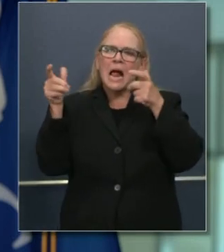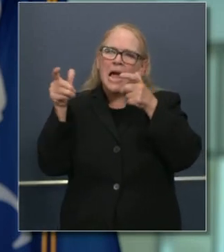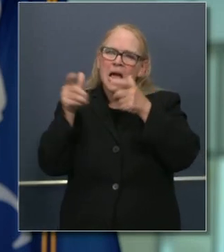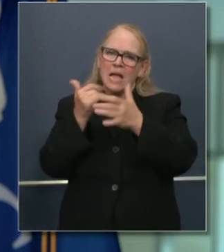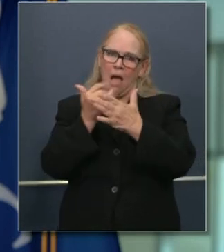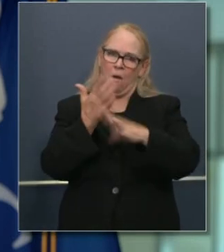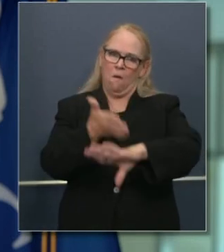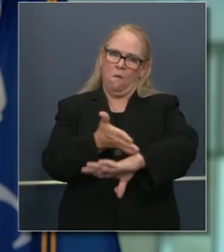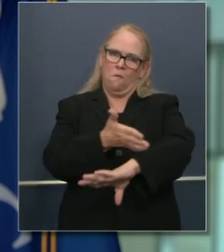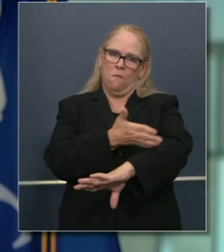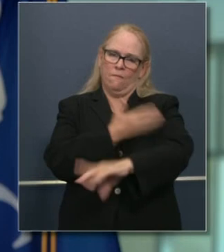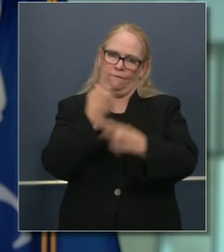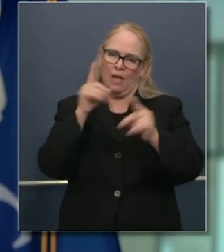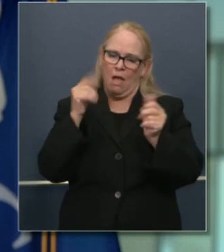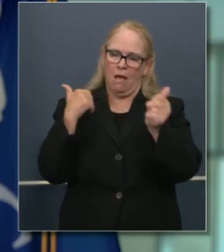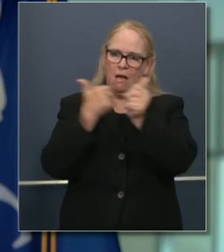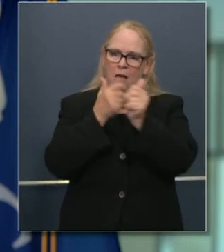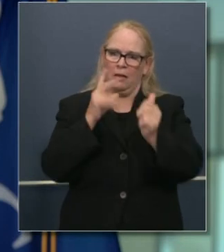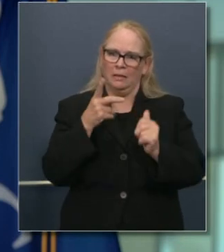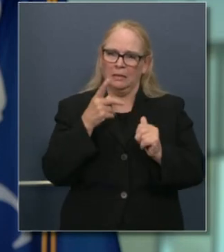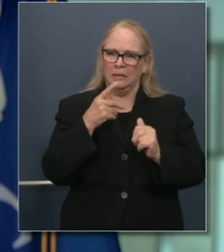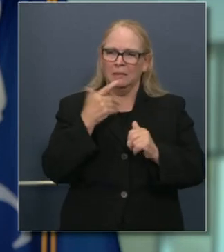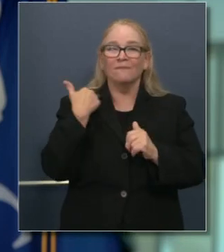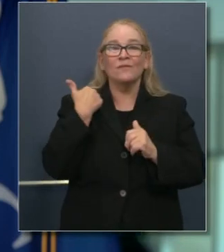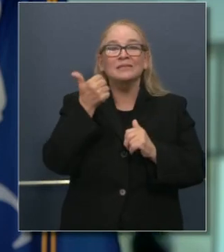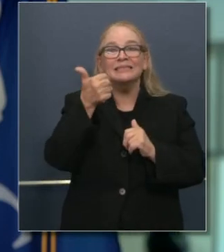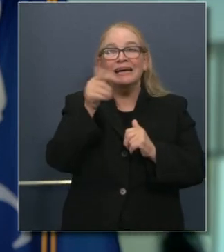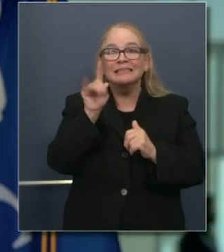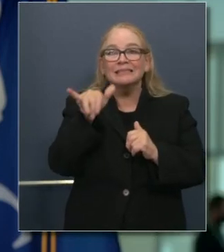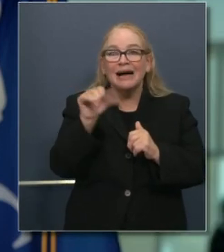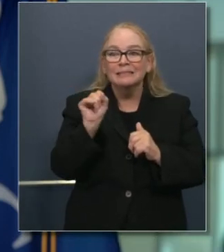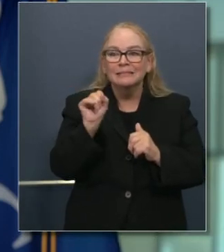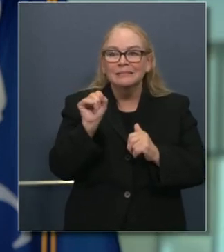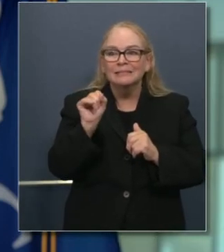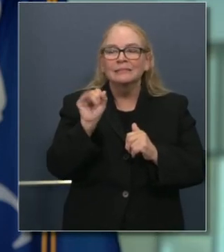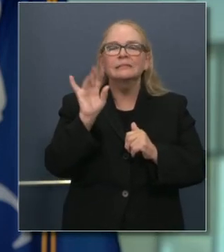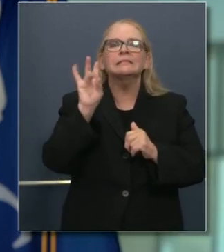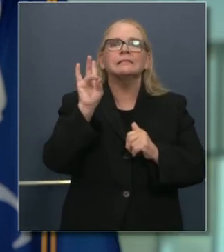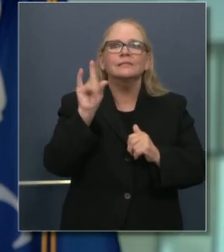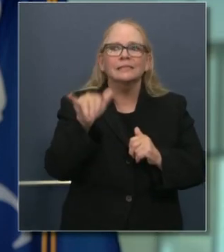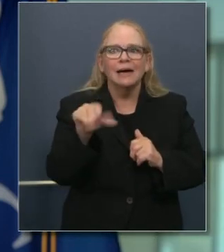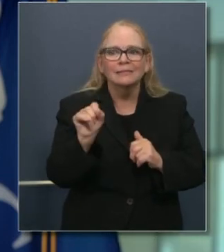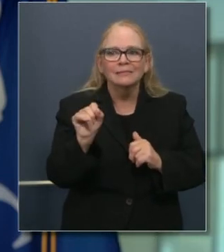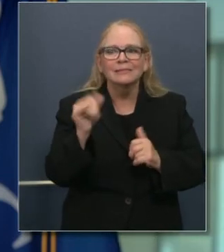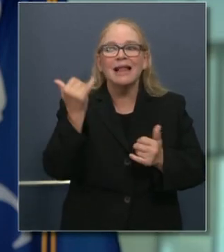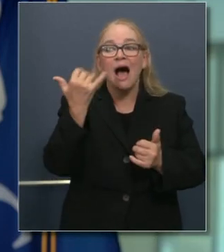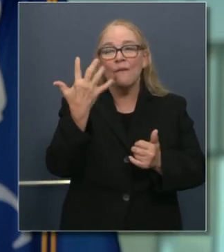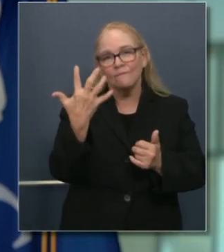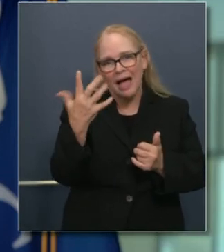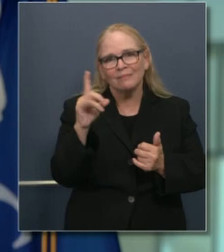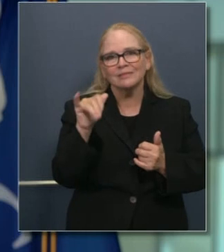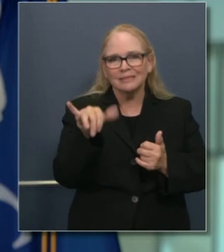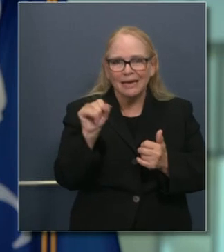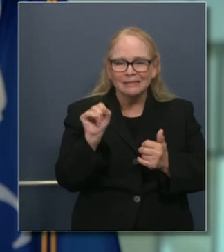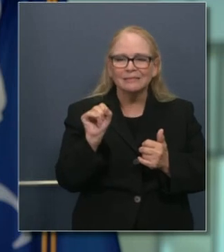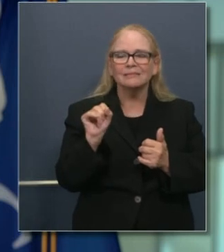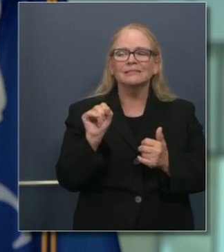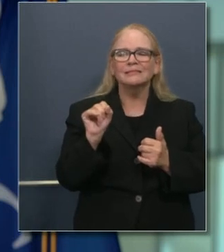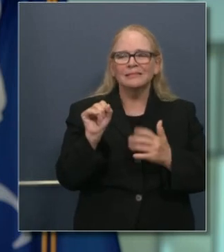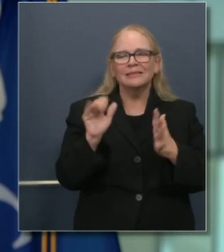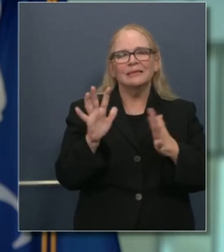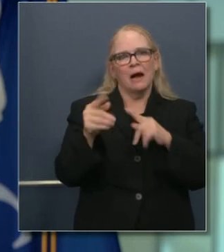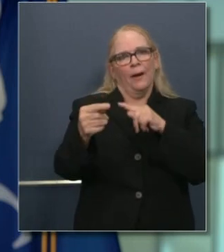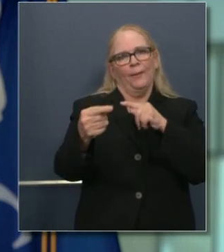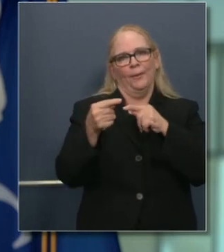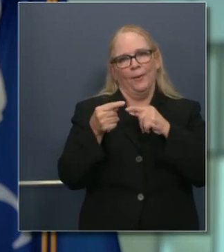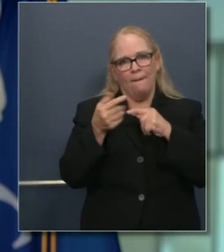más o menos como a 7 a 9 días, comenzó a bajar cerca a 5 a 7 días, y a través de conversaciones